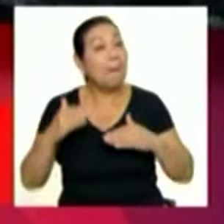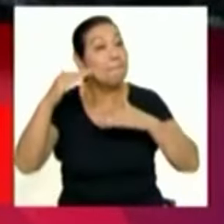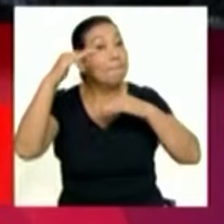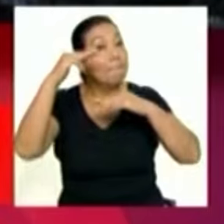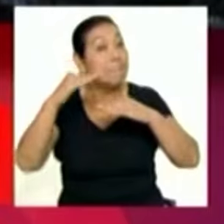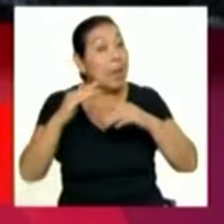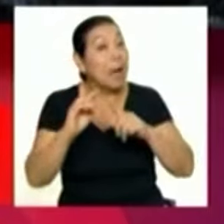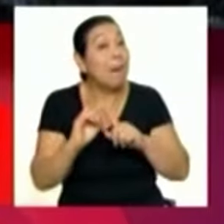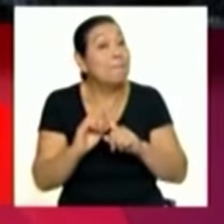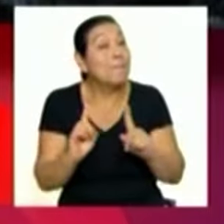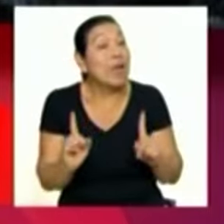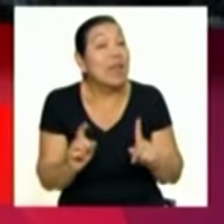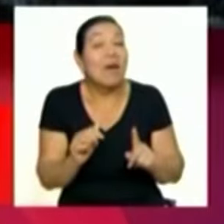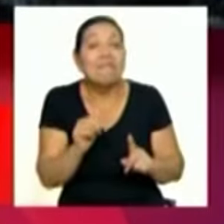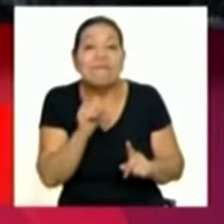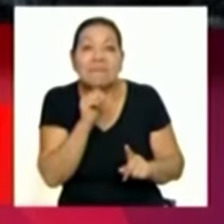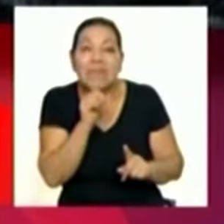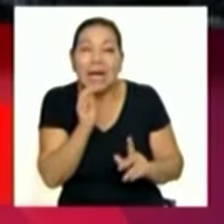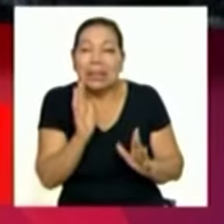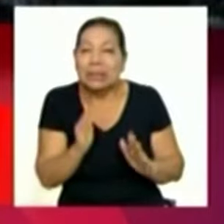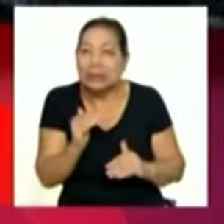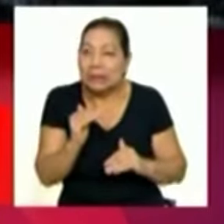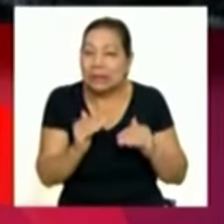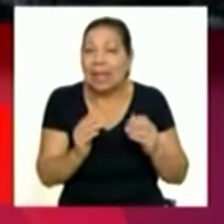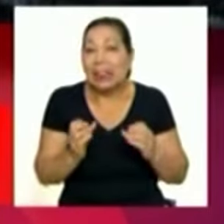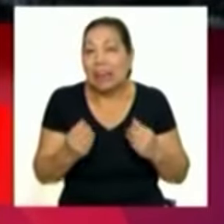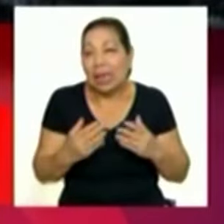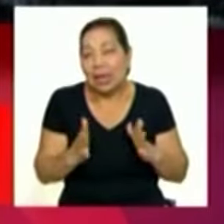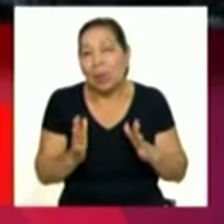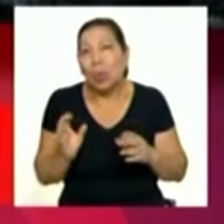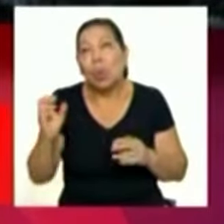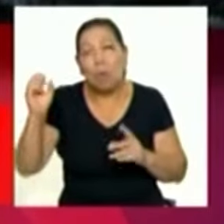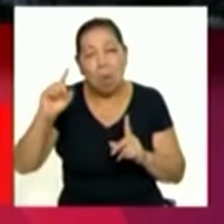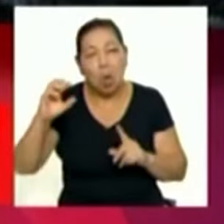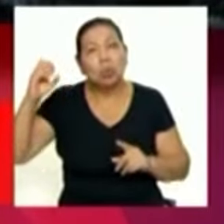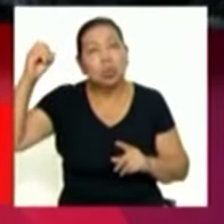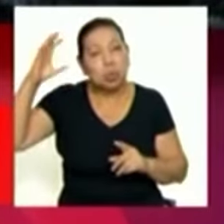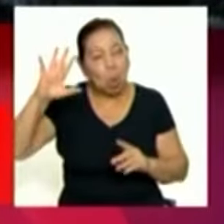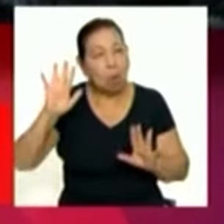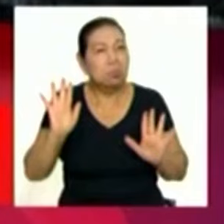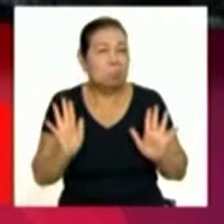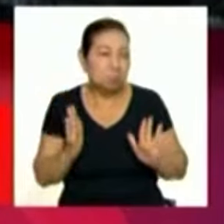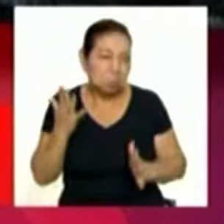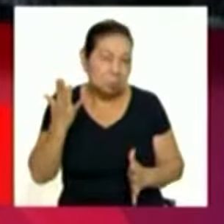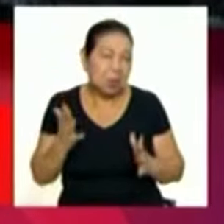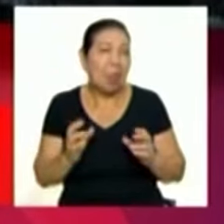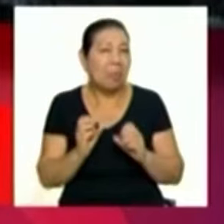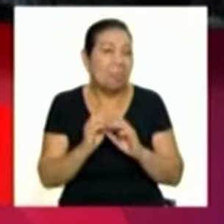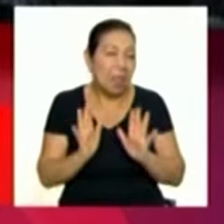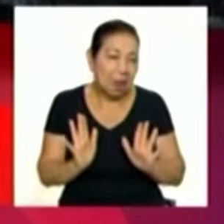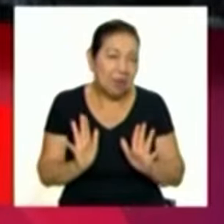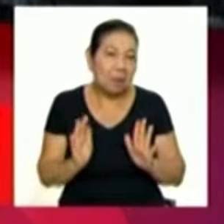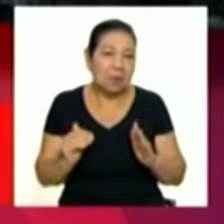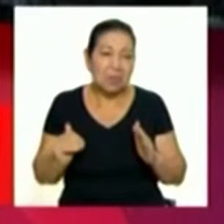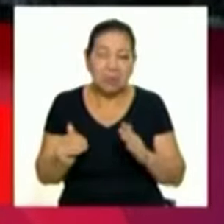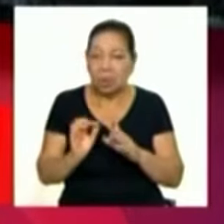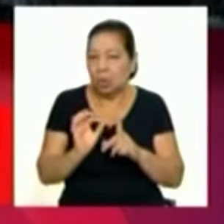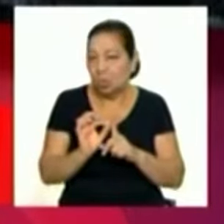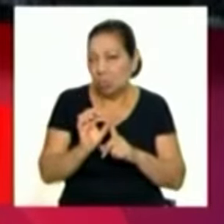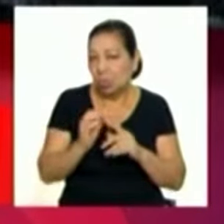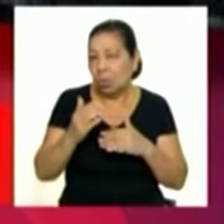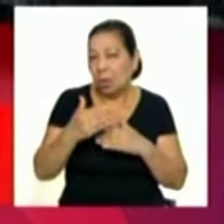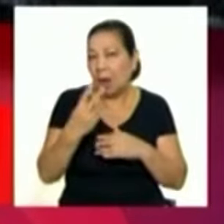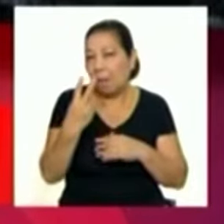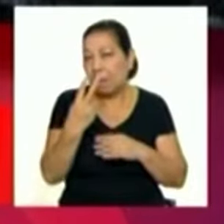reduciendo, sin embargo, todavía en mayo vamos a tener días con brillo solar, todavía van a haber días que vamos a alcanzar temperaturas